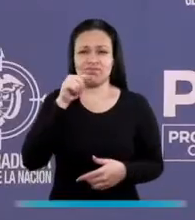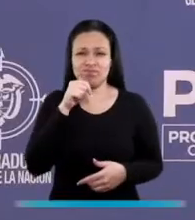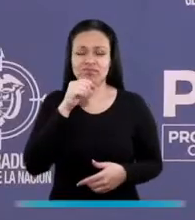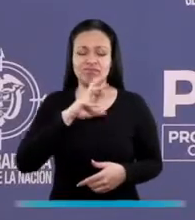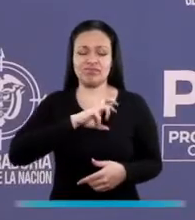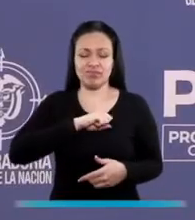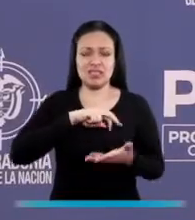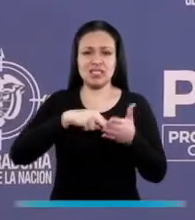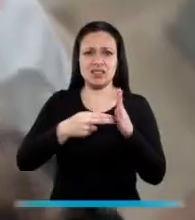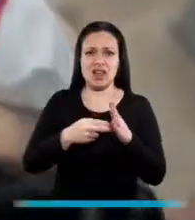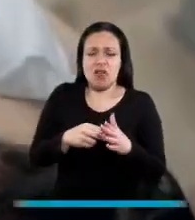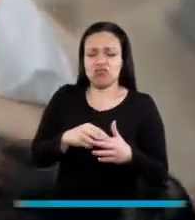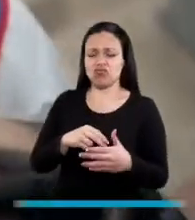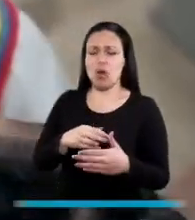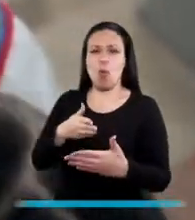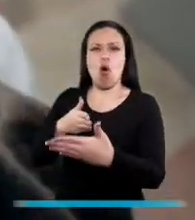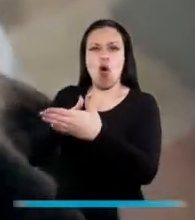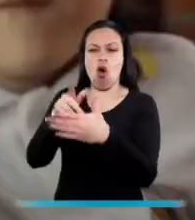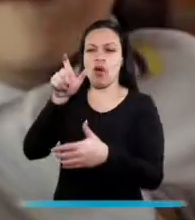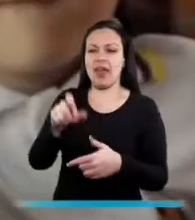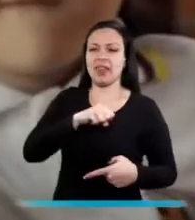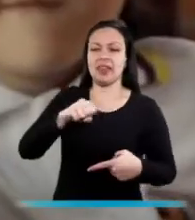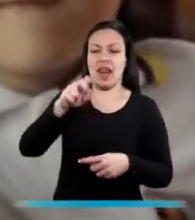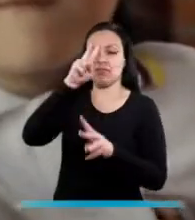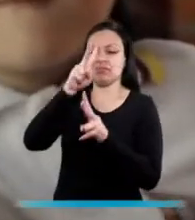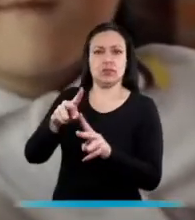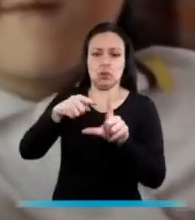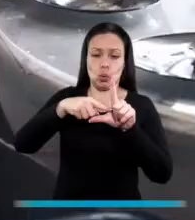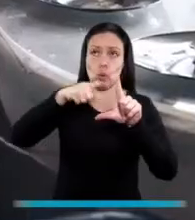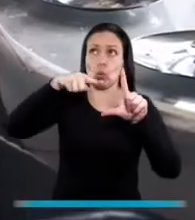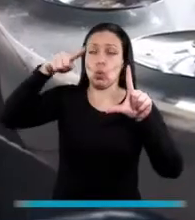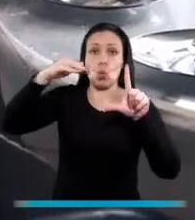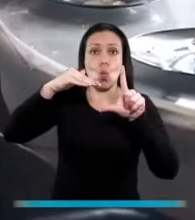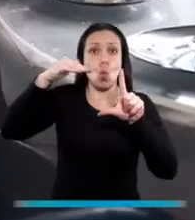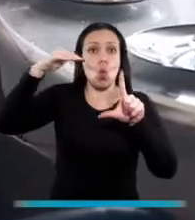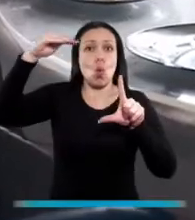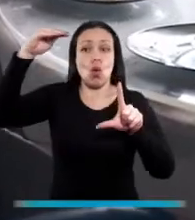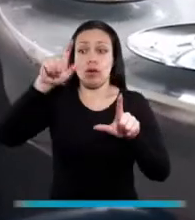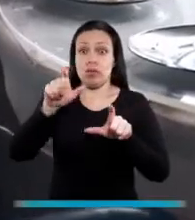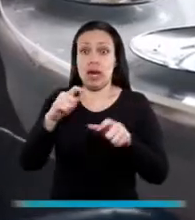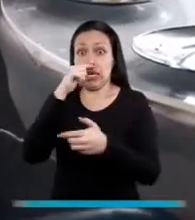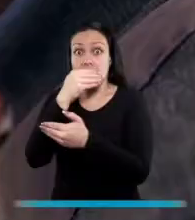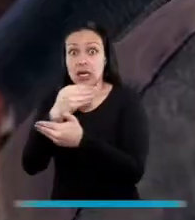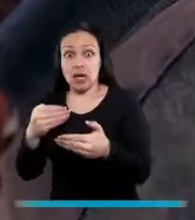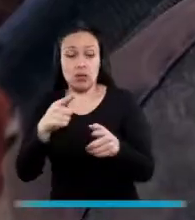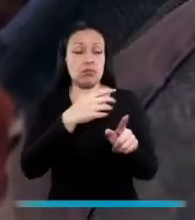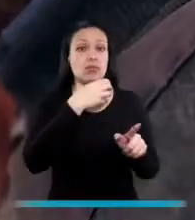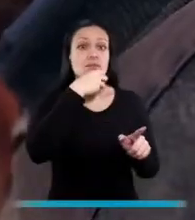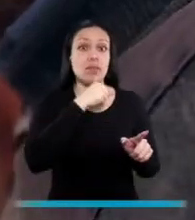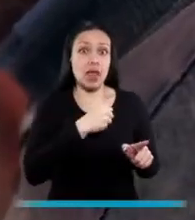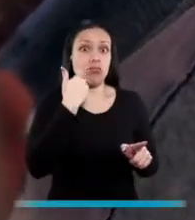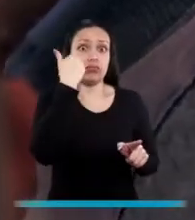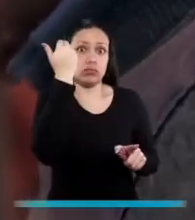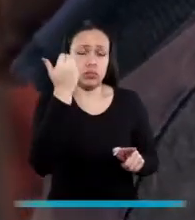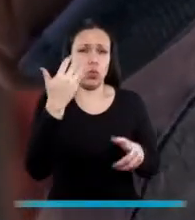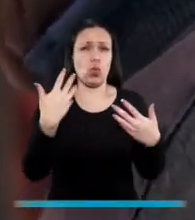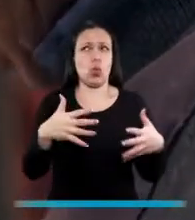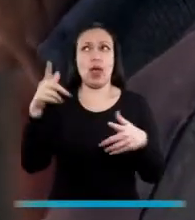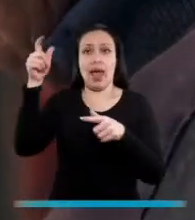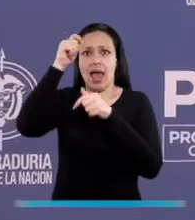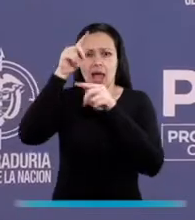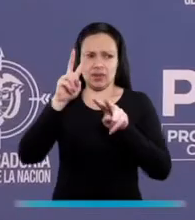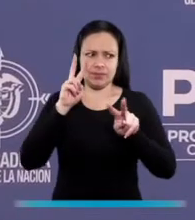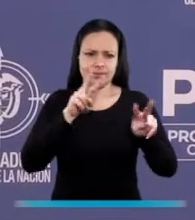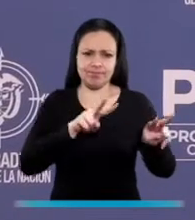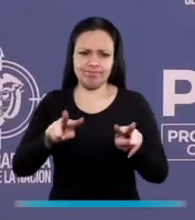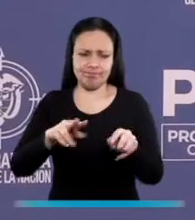Lamentablemente el récord en materia de violaciones de los derechos de los niños sigue siendo alto y en materia de adultos mayores lo que ha habido es una gran indiferencia del